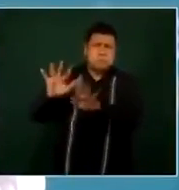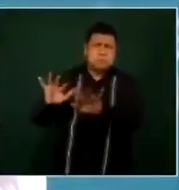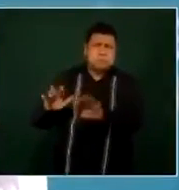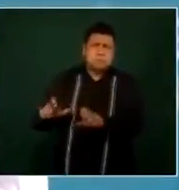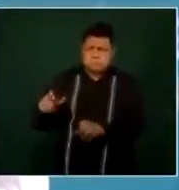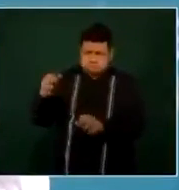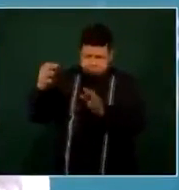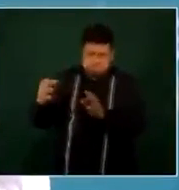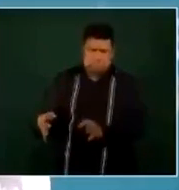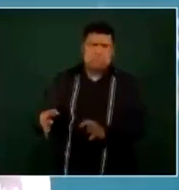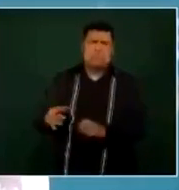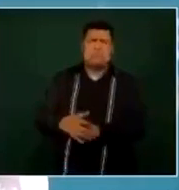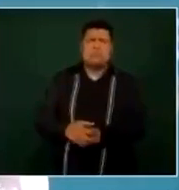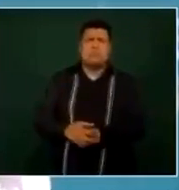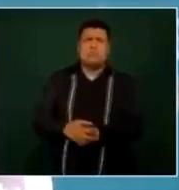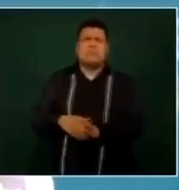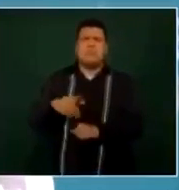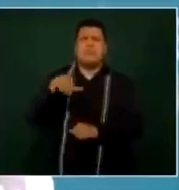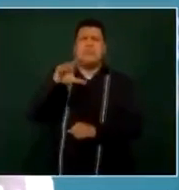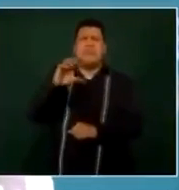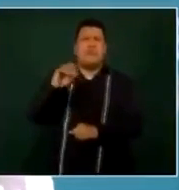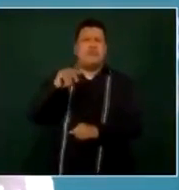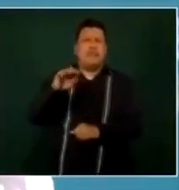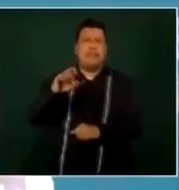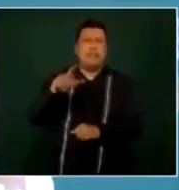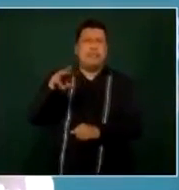íntegra, Loret de Mola.